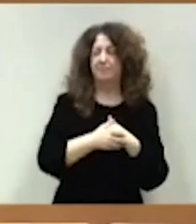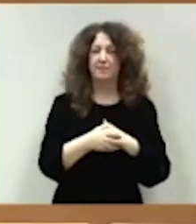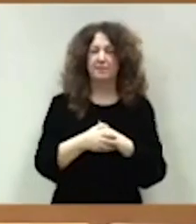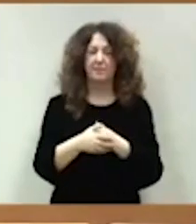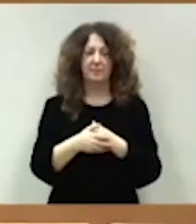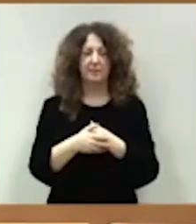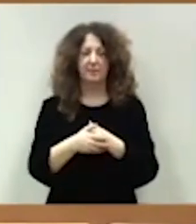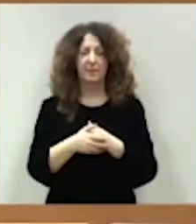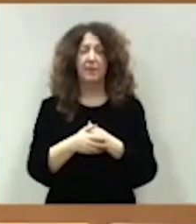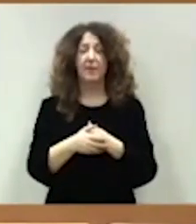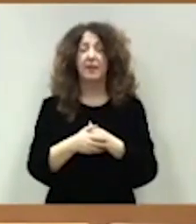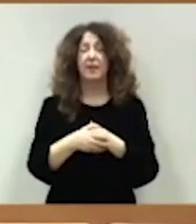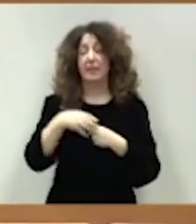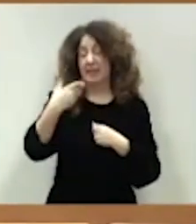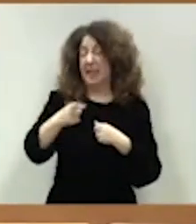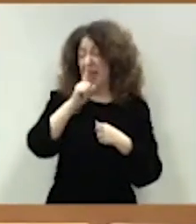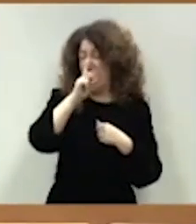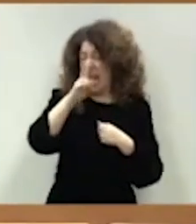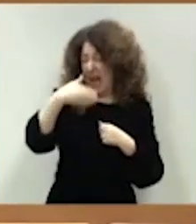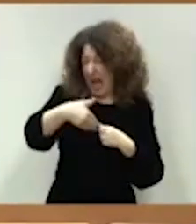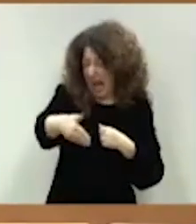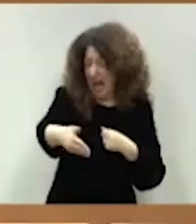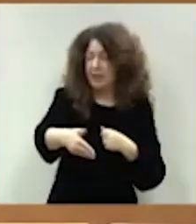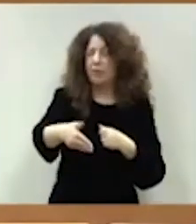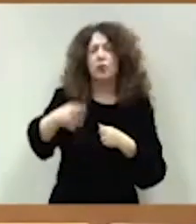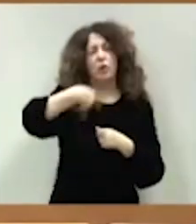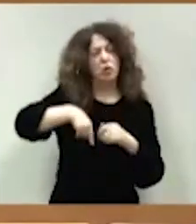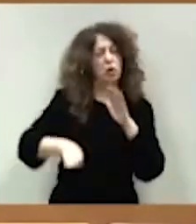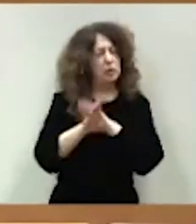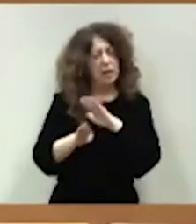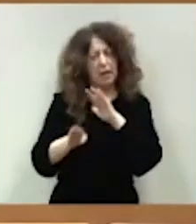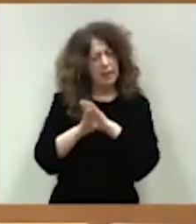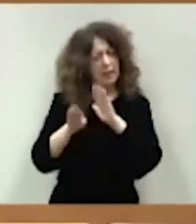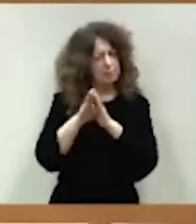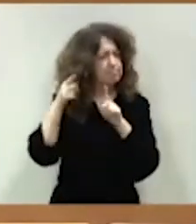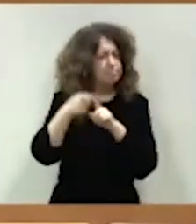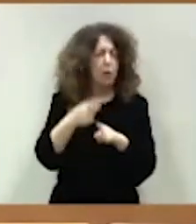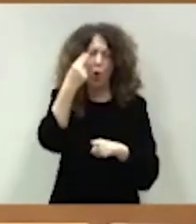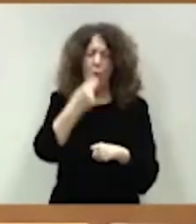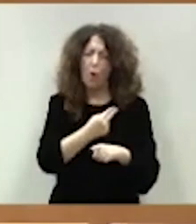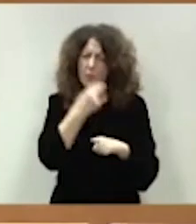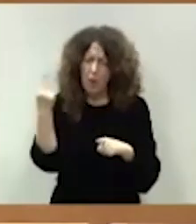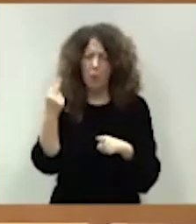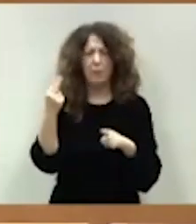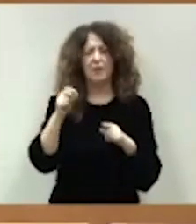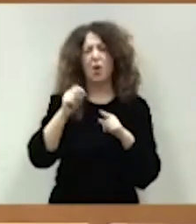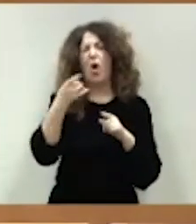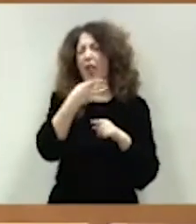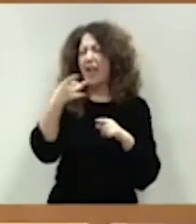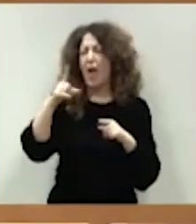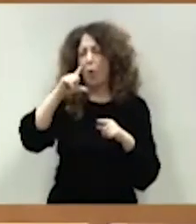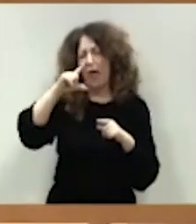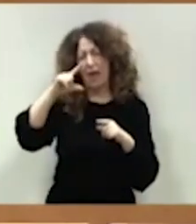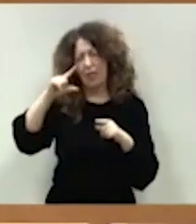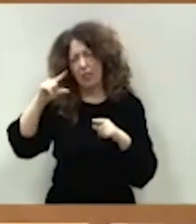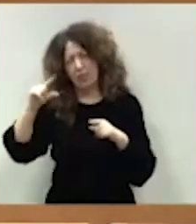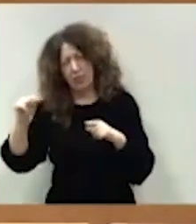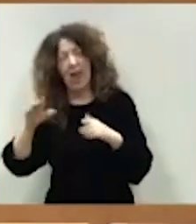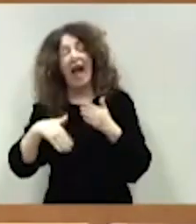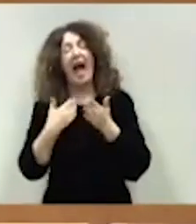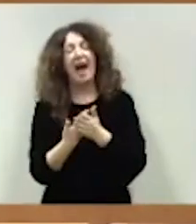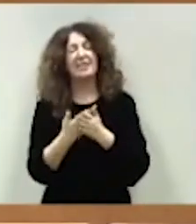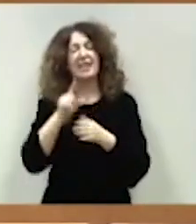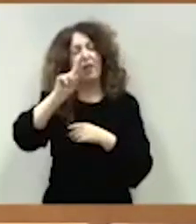de cara a los próximos años continuaremos con este compromiso de reducción paulatina hasta alcanzar el 104